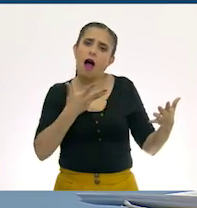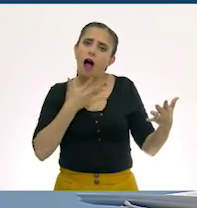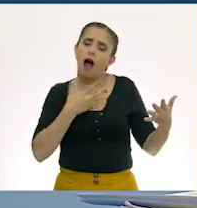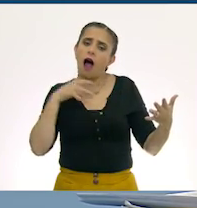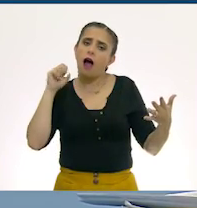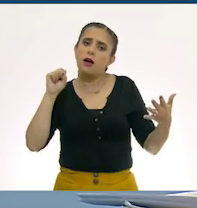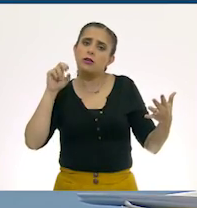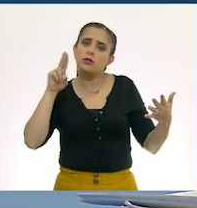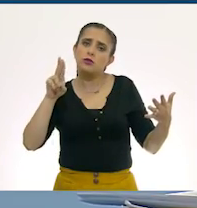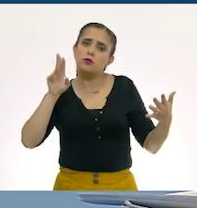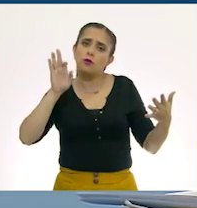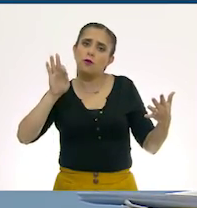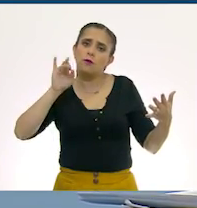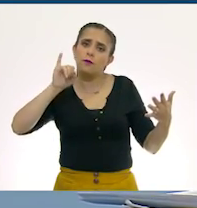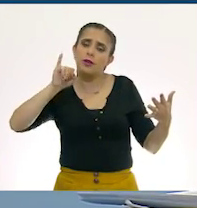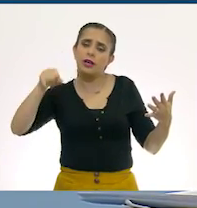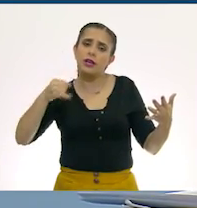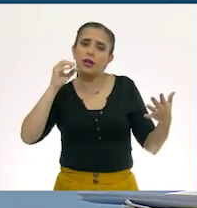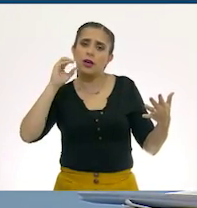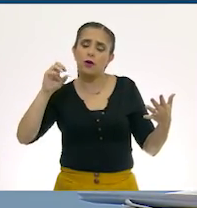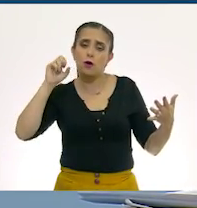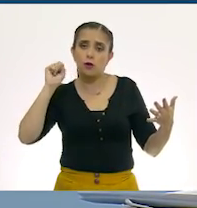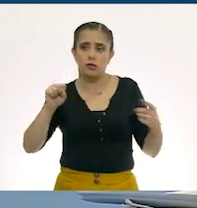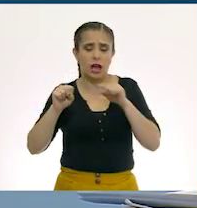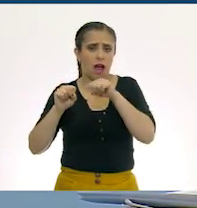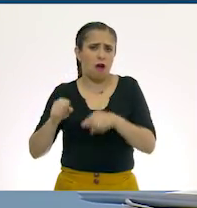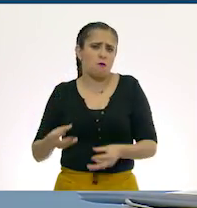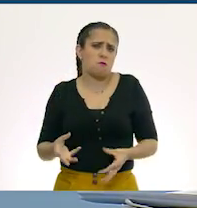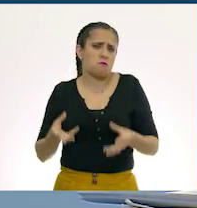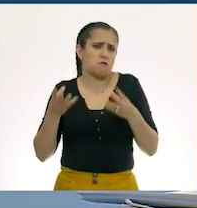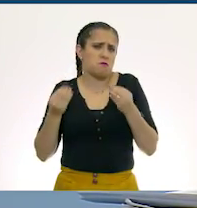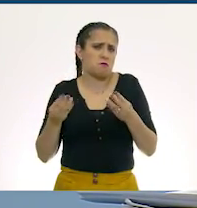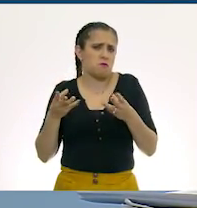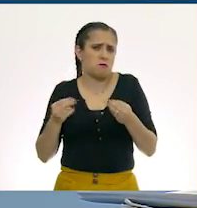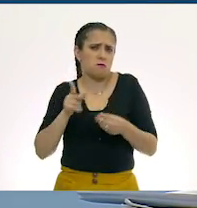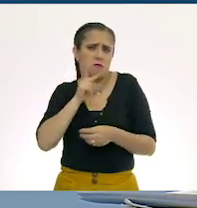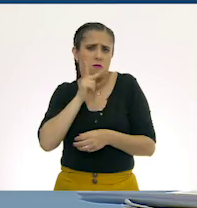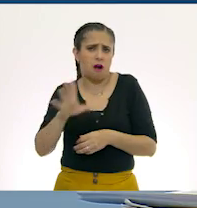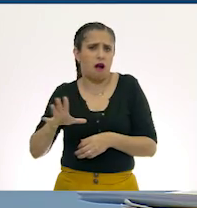que de estos, pues, hay varios. Por ejemplo,